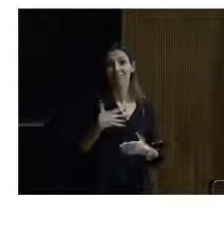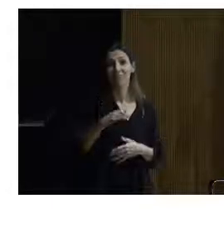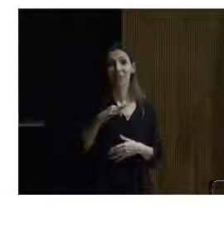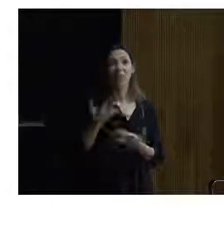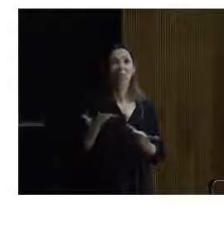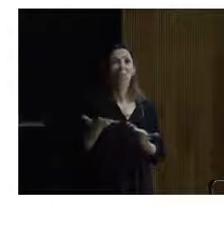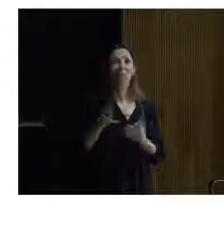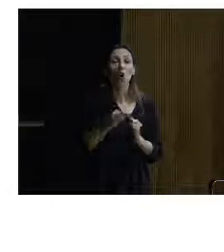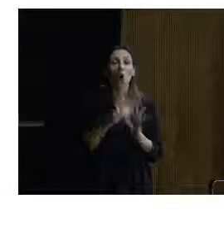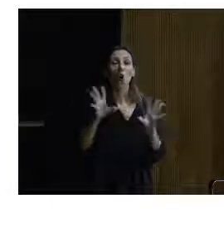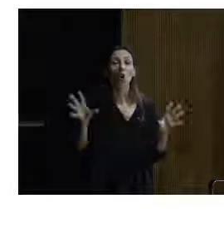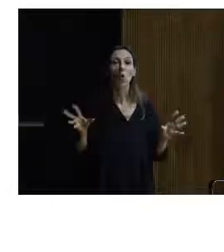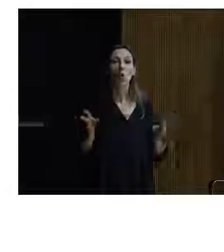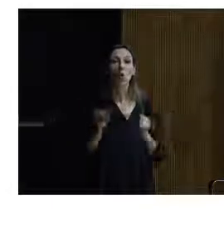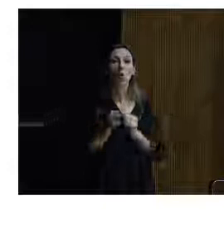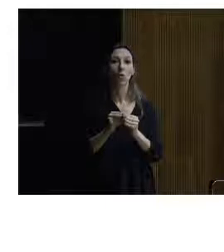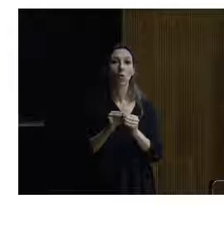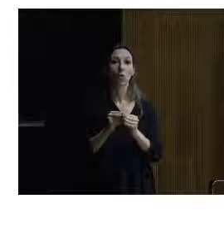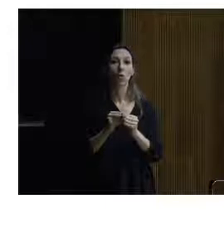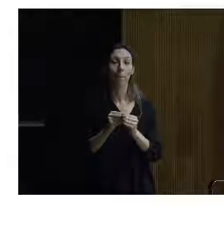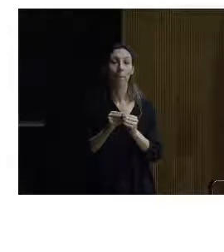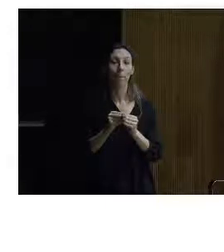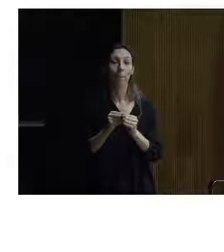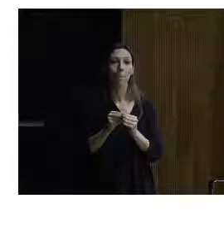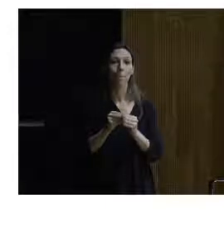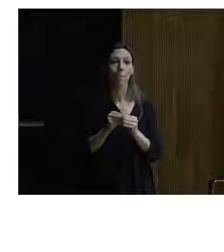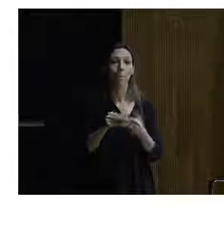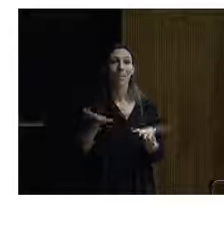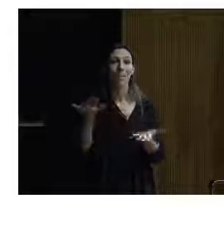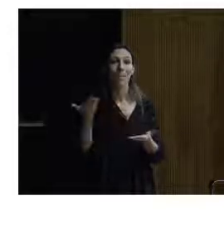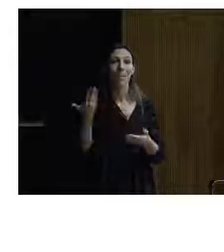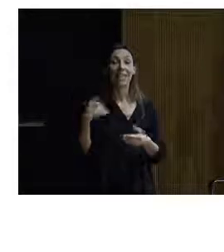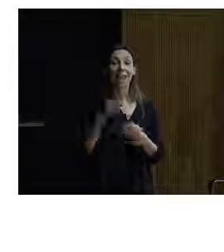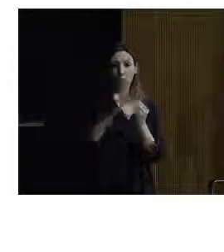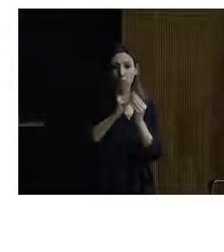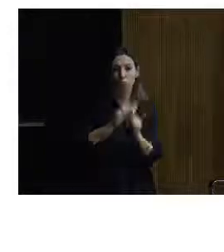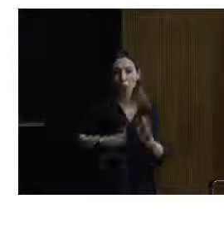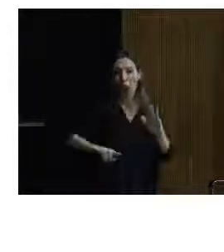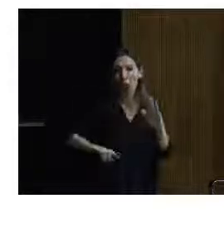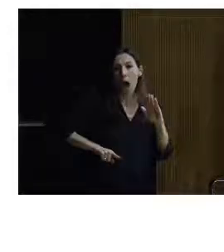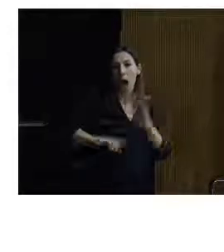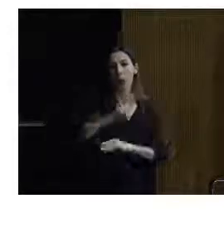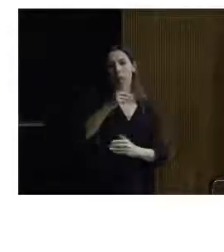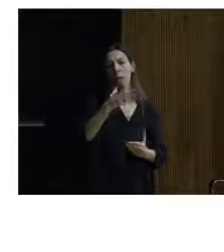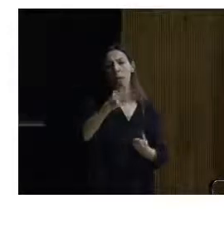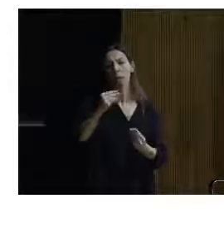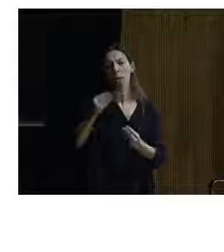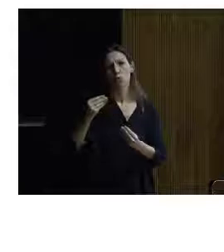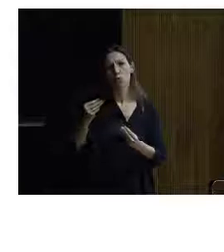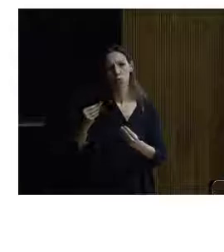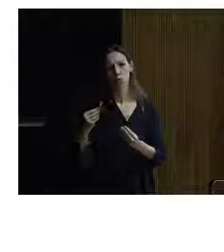conclusión de que se han hecho muchísimos avances en que cosas que se planteaban hace años